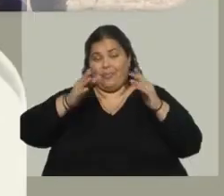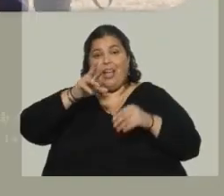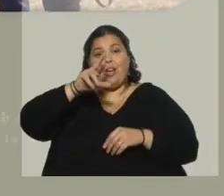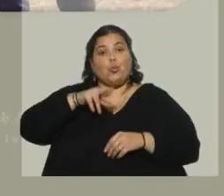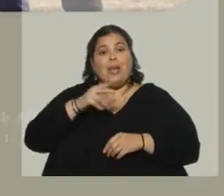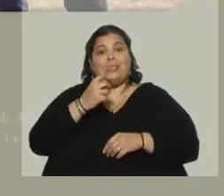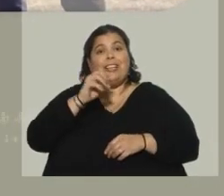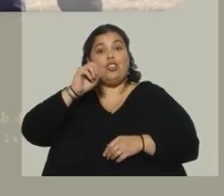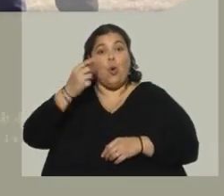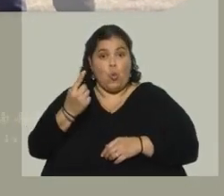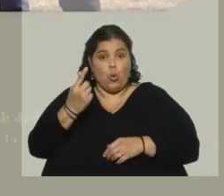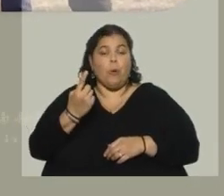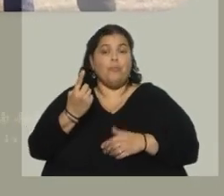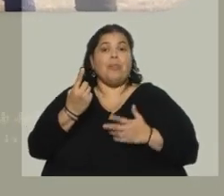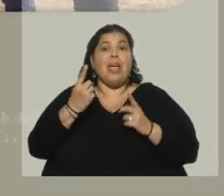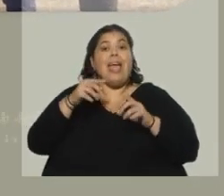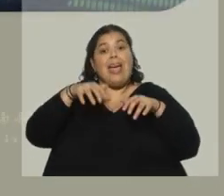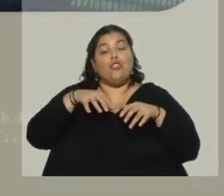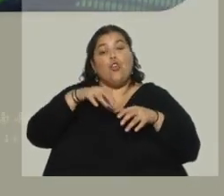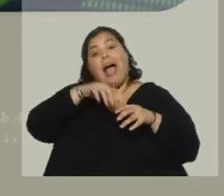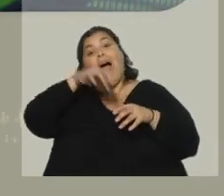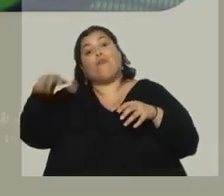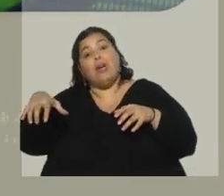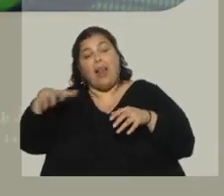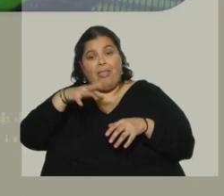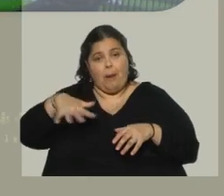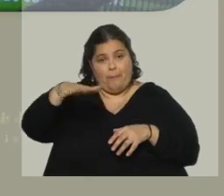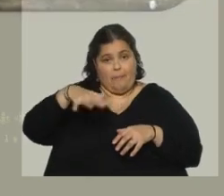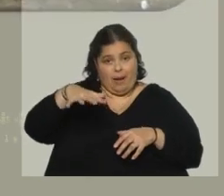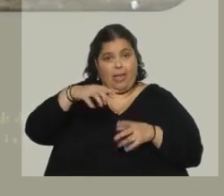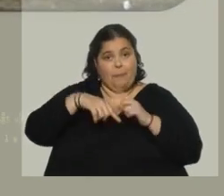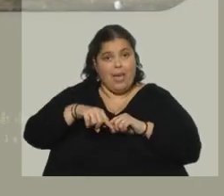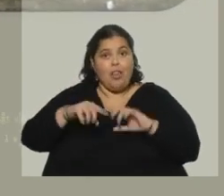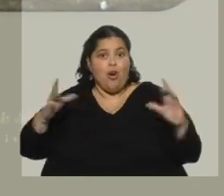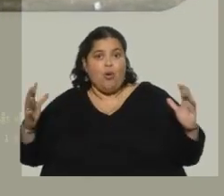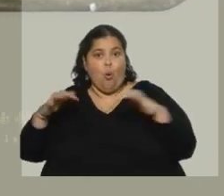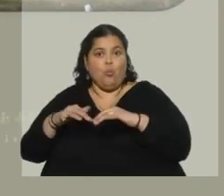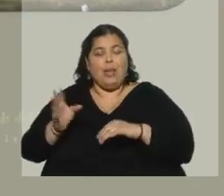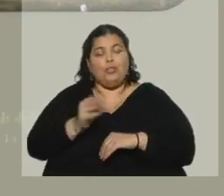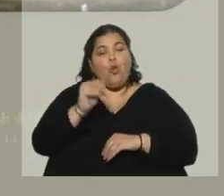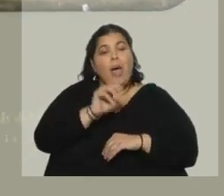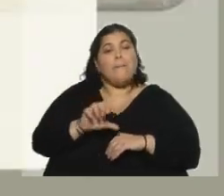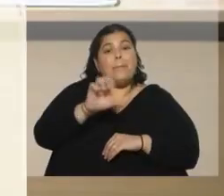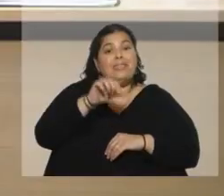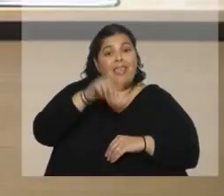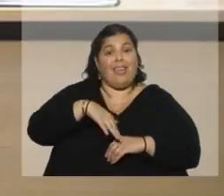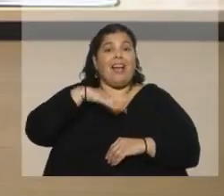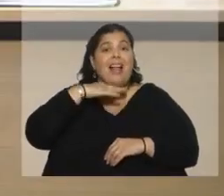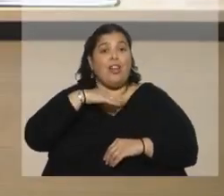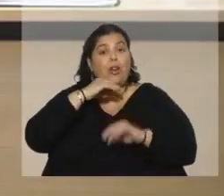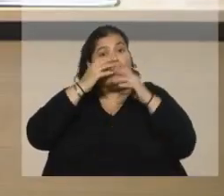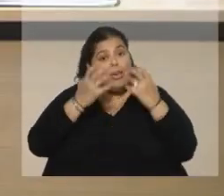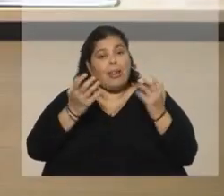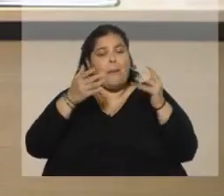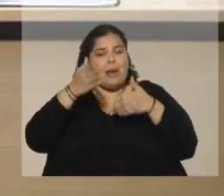Funciona fuera del parque y articula a todas las empresas de Canelones en la medida que quieran participar en